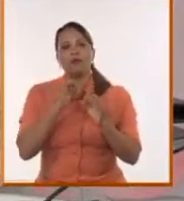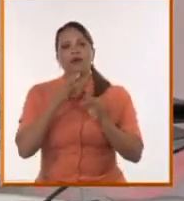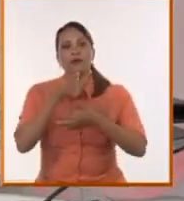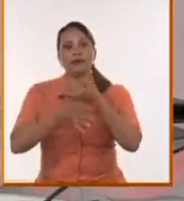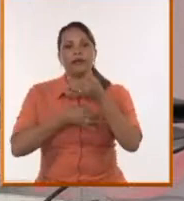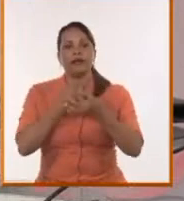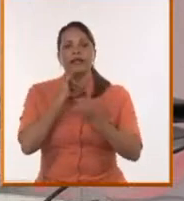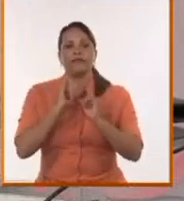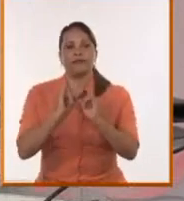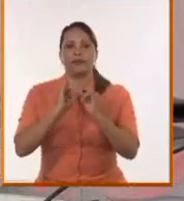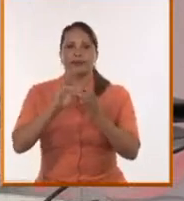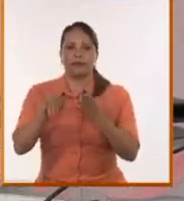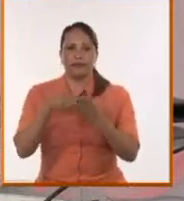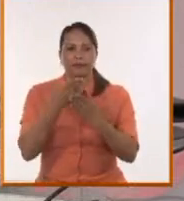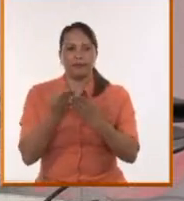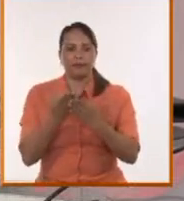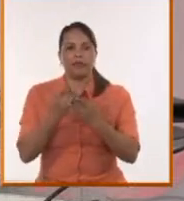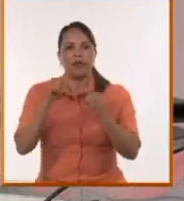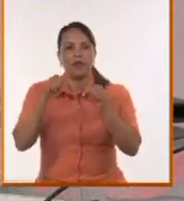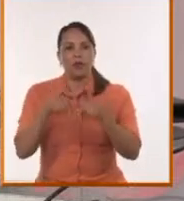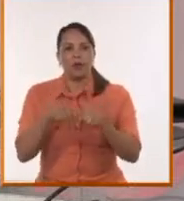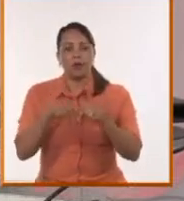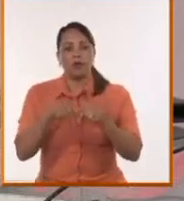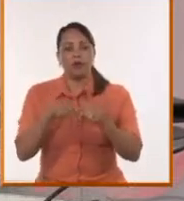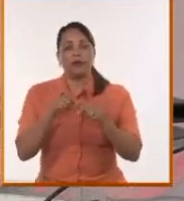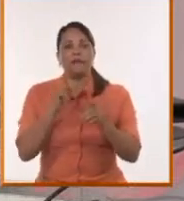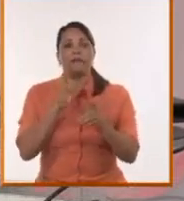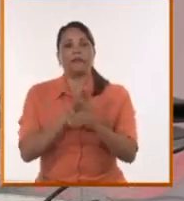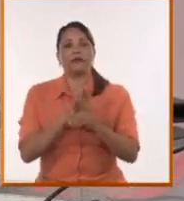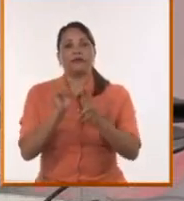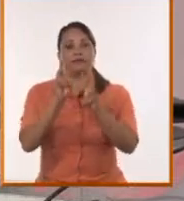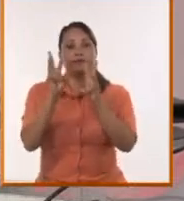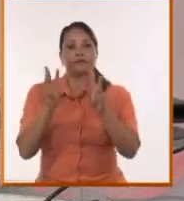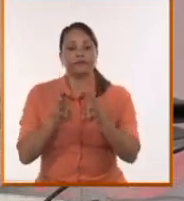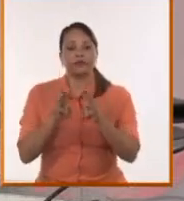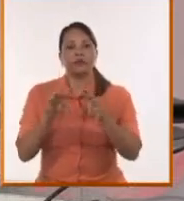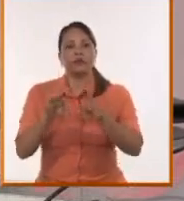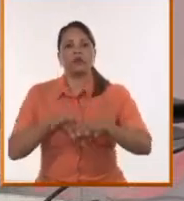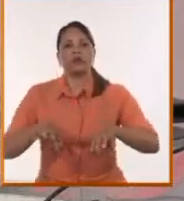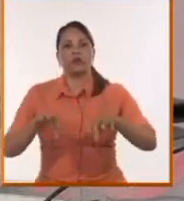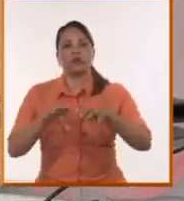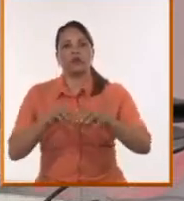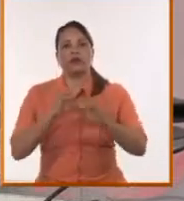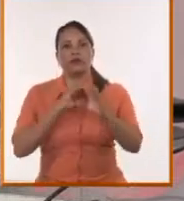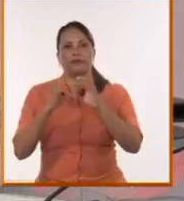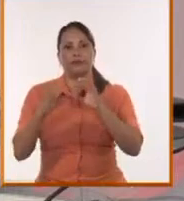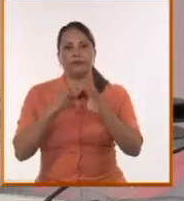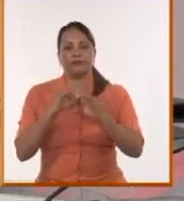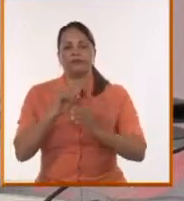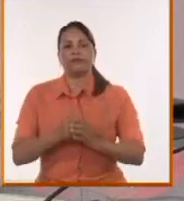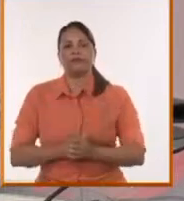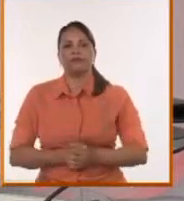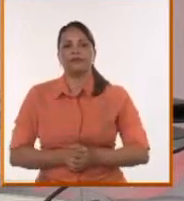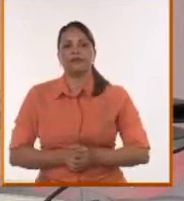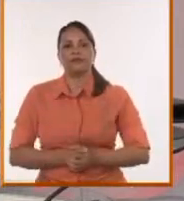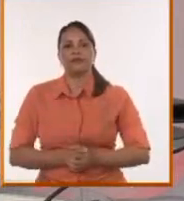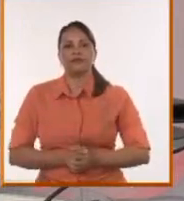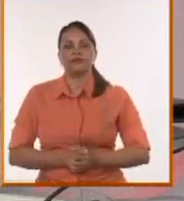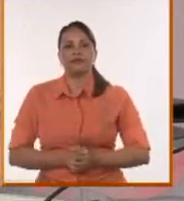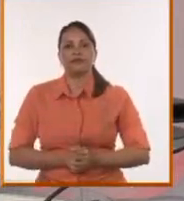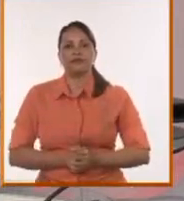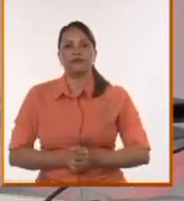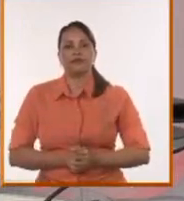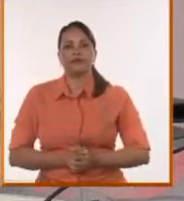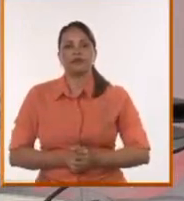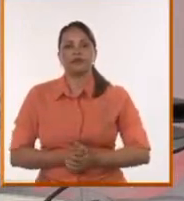Noticia del Día. Hoy ha nacido en las redes un nuevo espacio comunicacional. Desde la presidencia, el espacio del